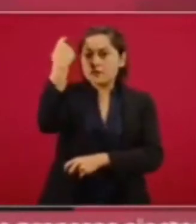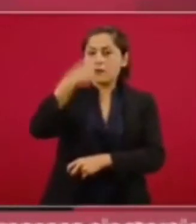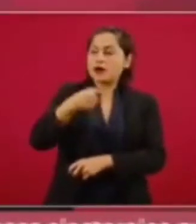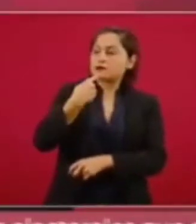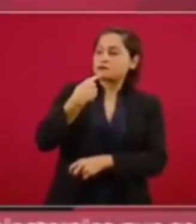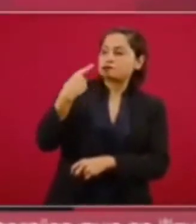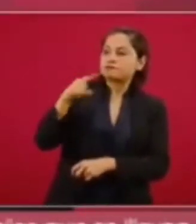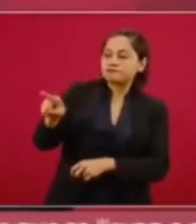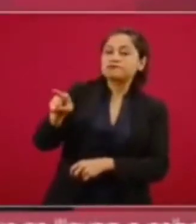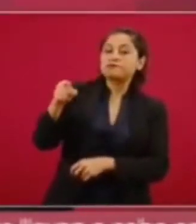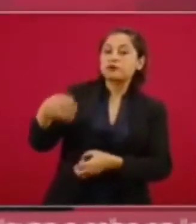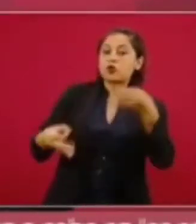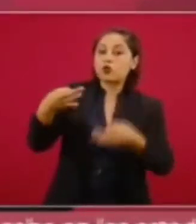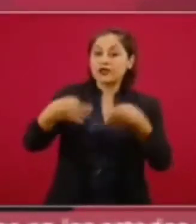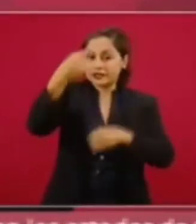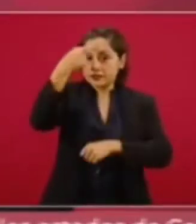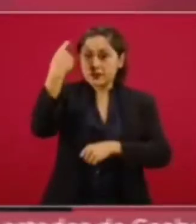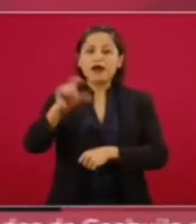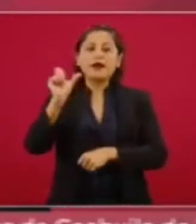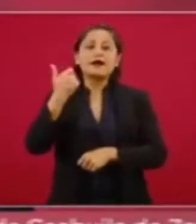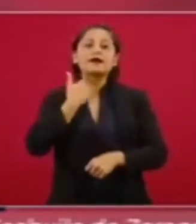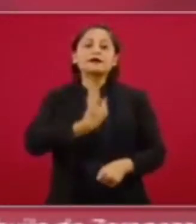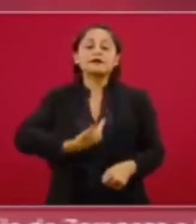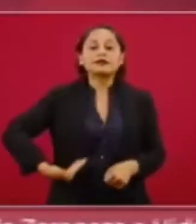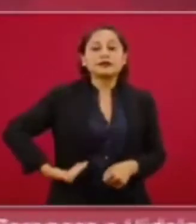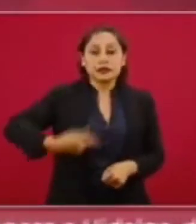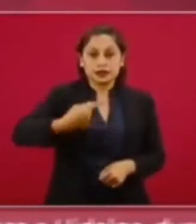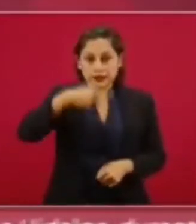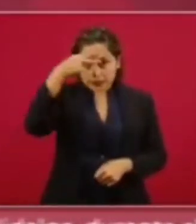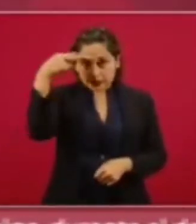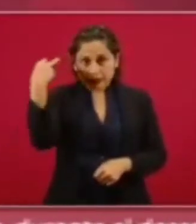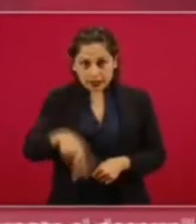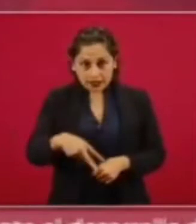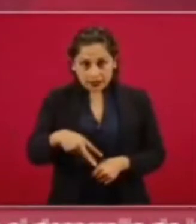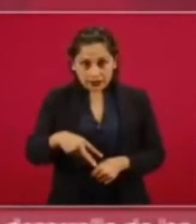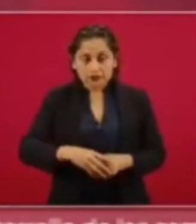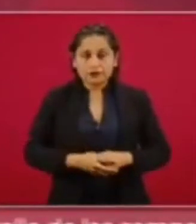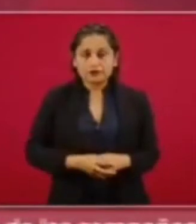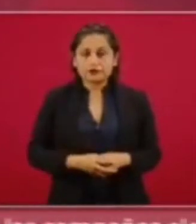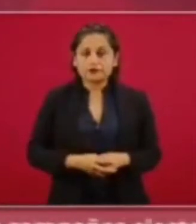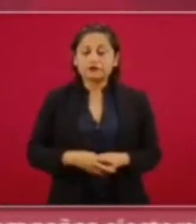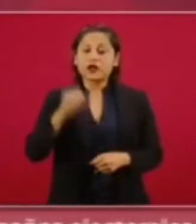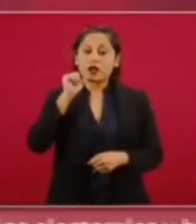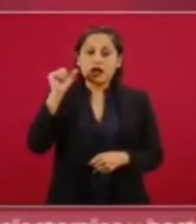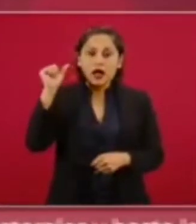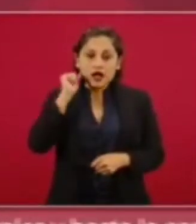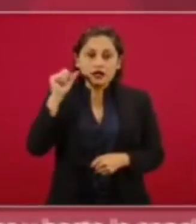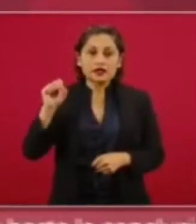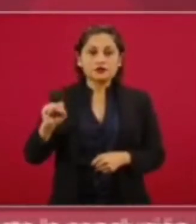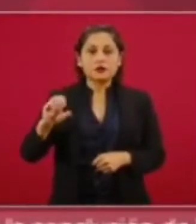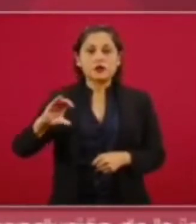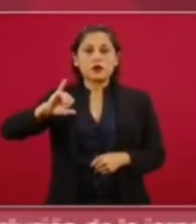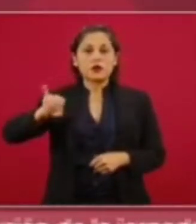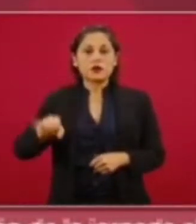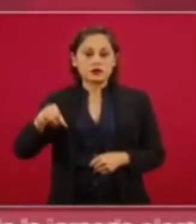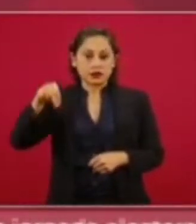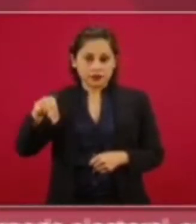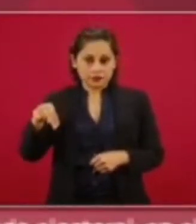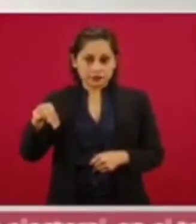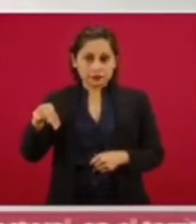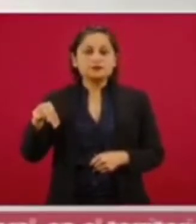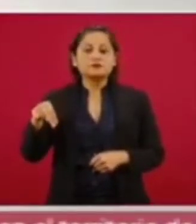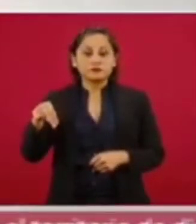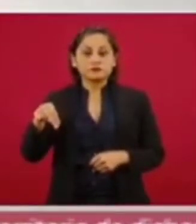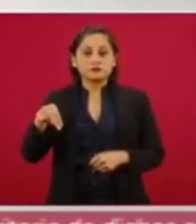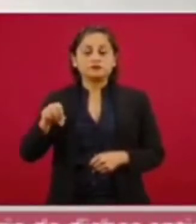de ayer de la Suprema Corte de Justicia, se